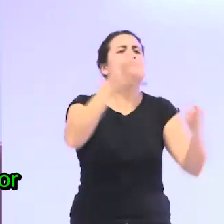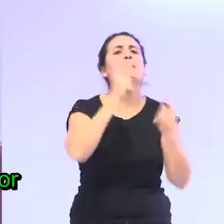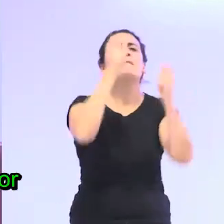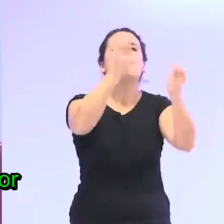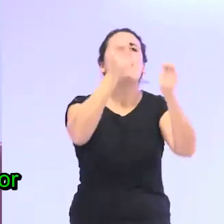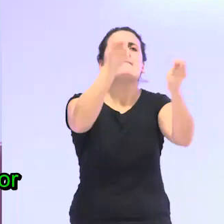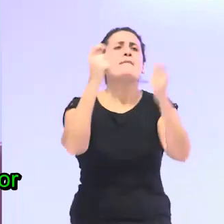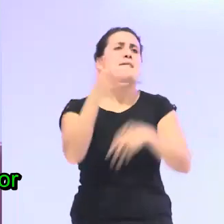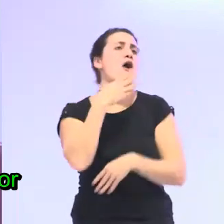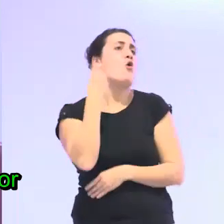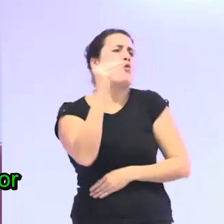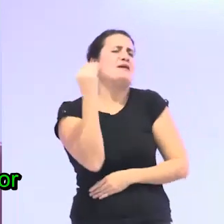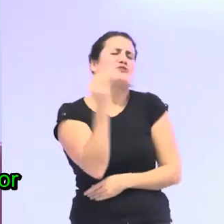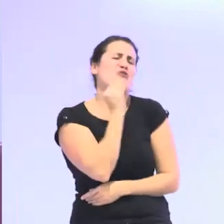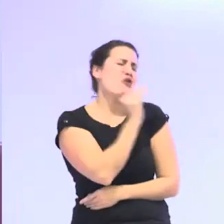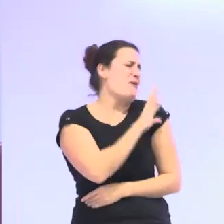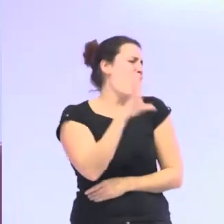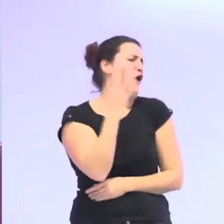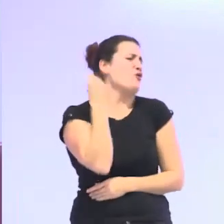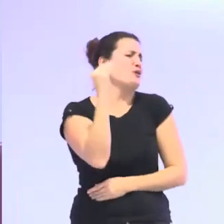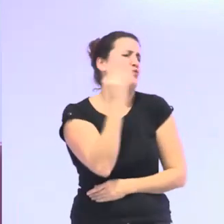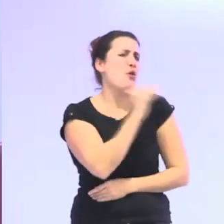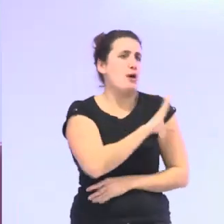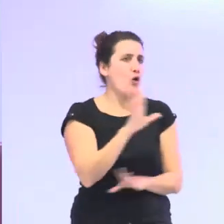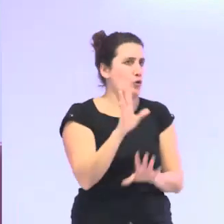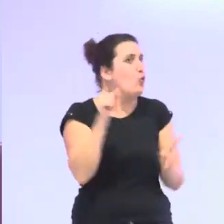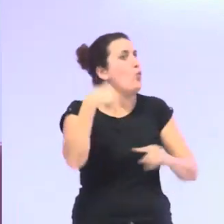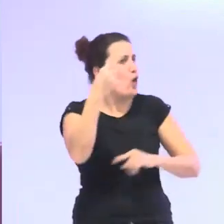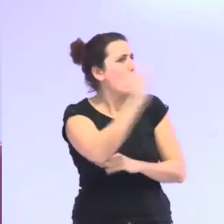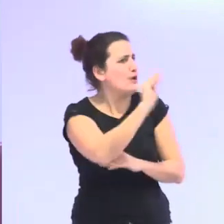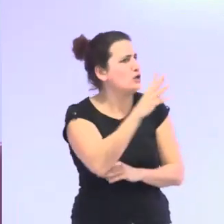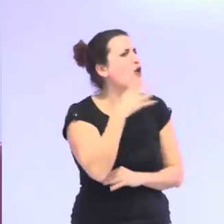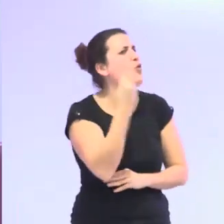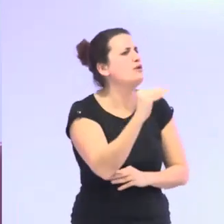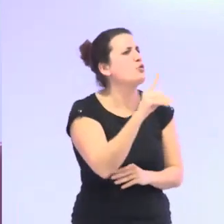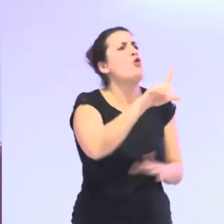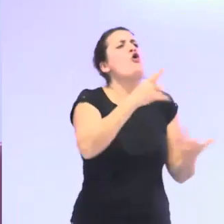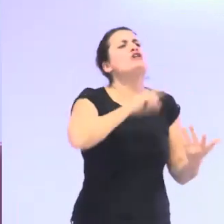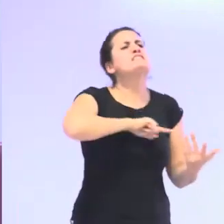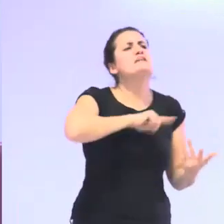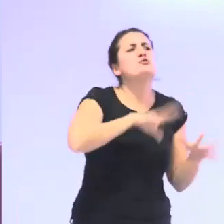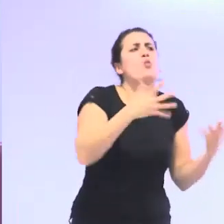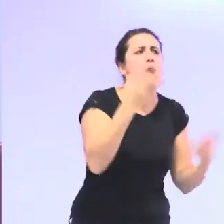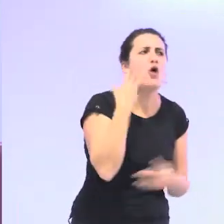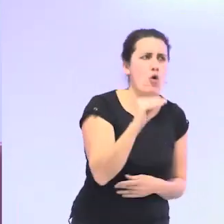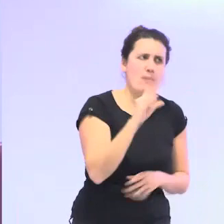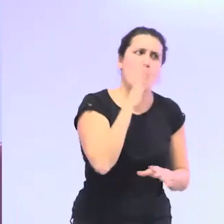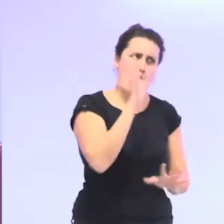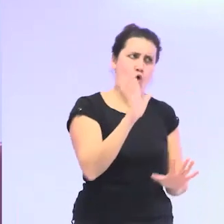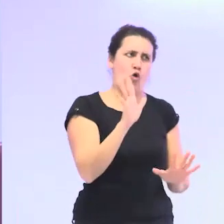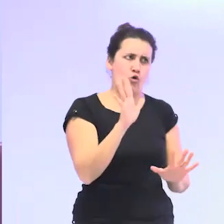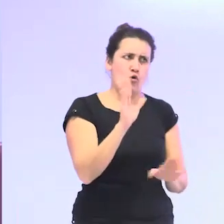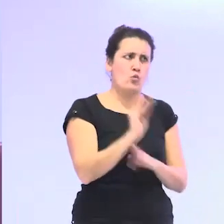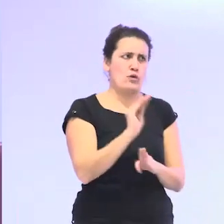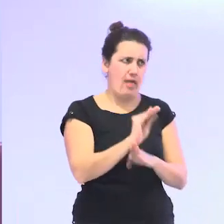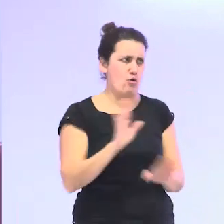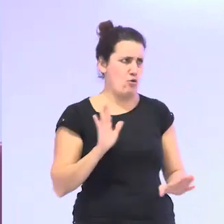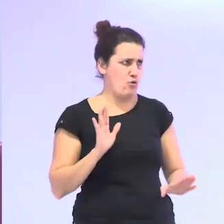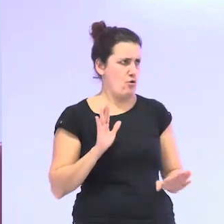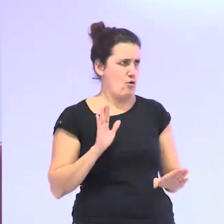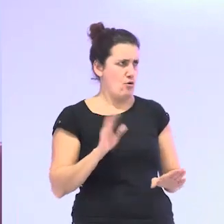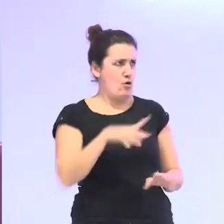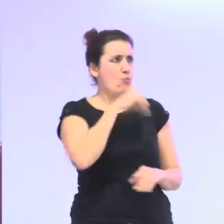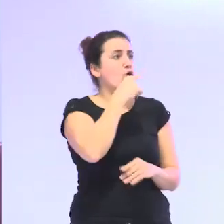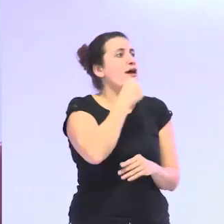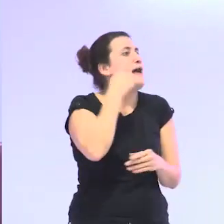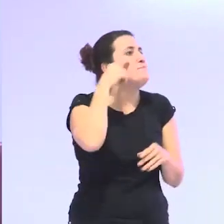las edades de la juventud y luego habrá que preguntarle la juventud como se siente cuando es joven porque te invita marinera yo que doy clase en la universidad a